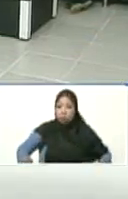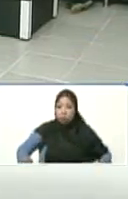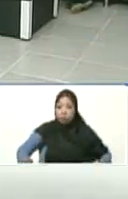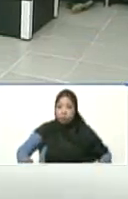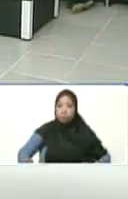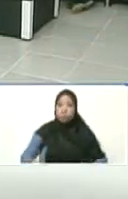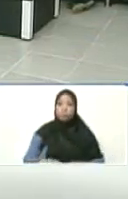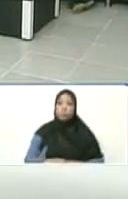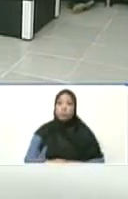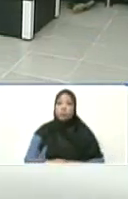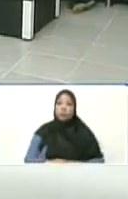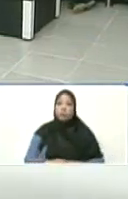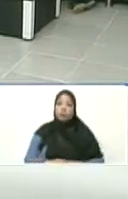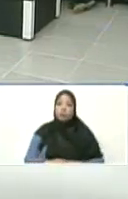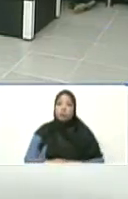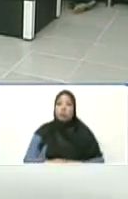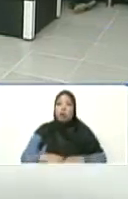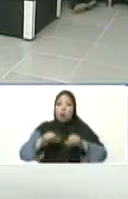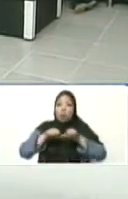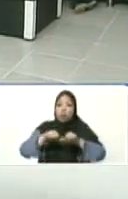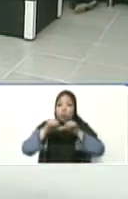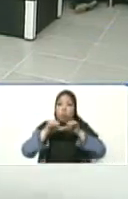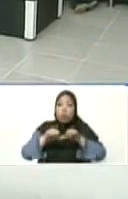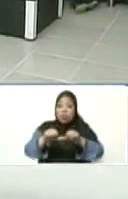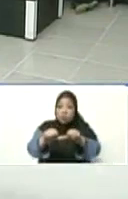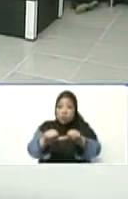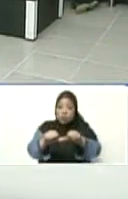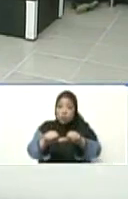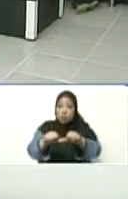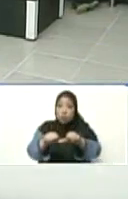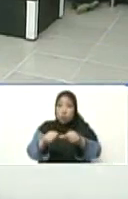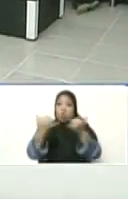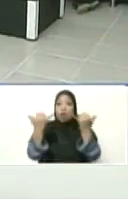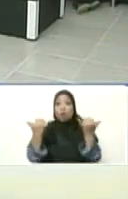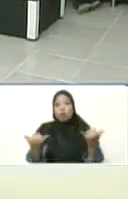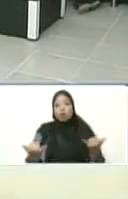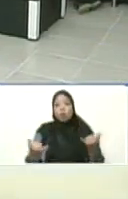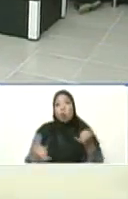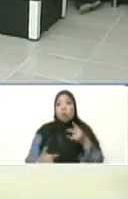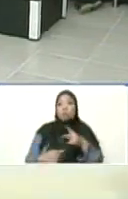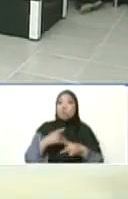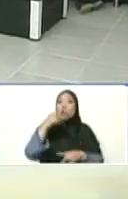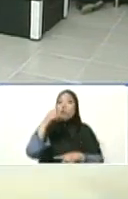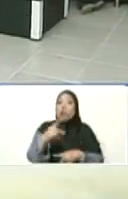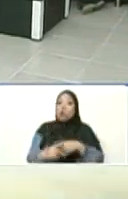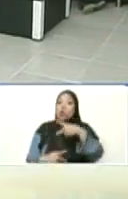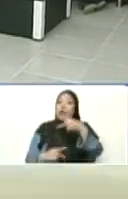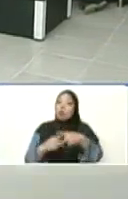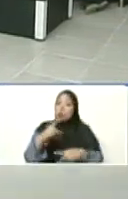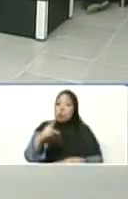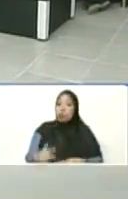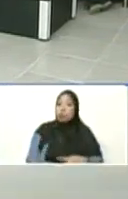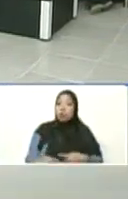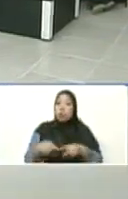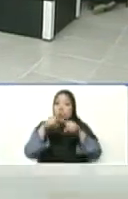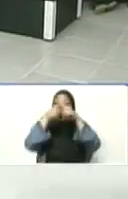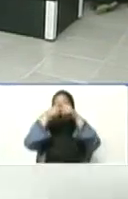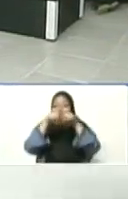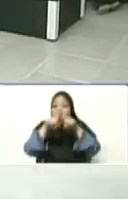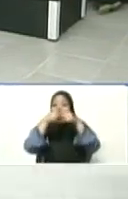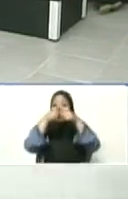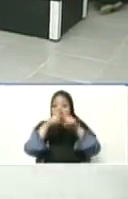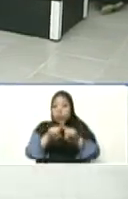Los portugueses siguen. Y ya es un proyecto que está presupuestado